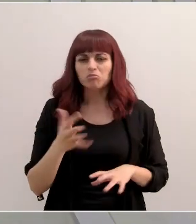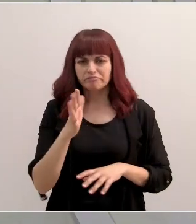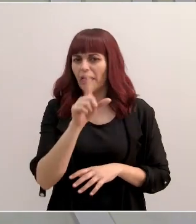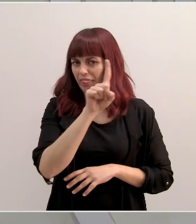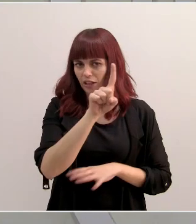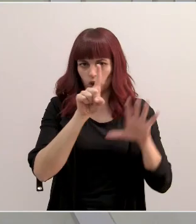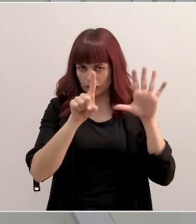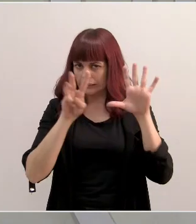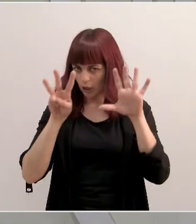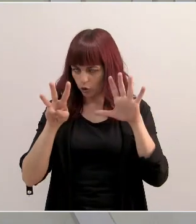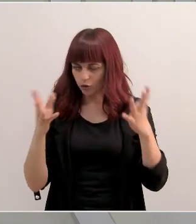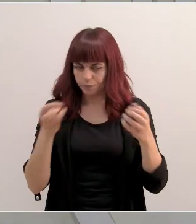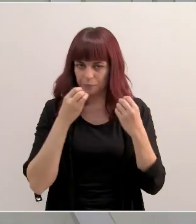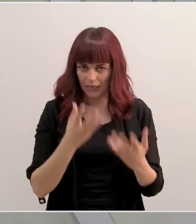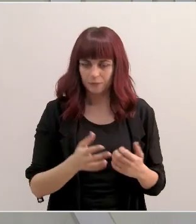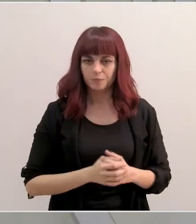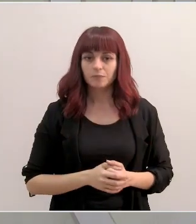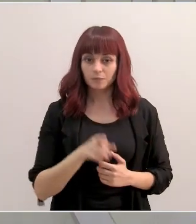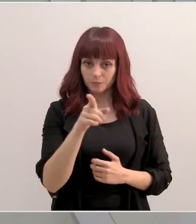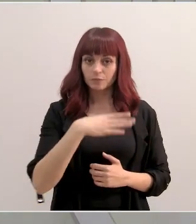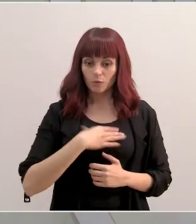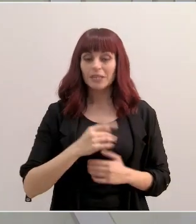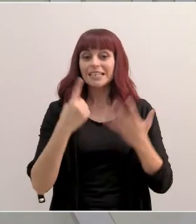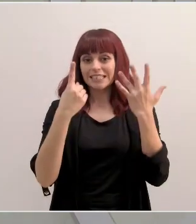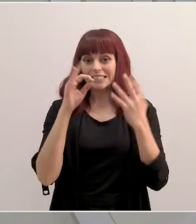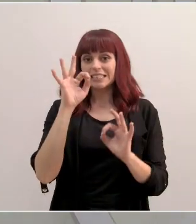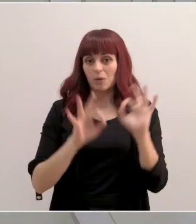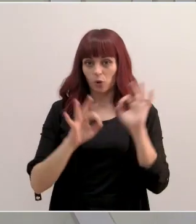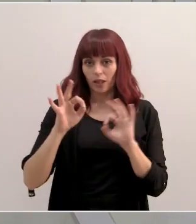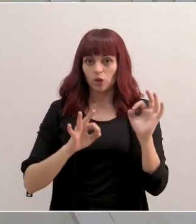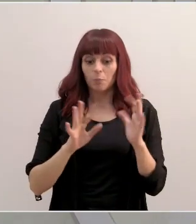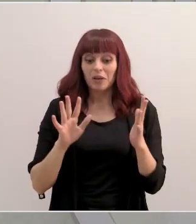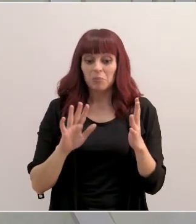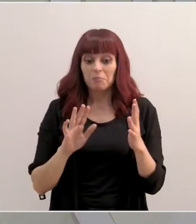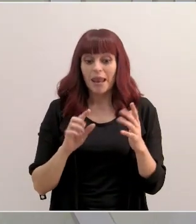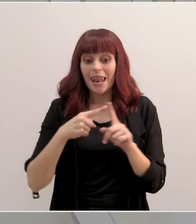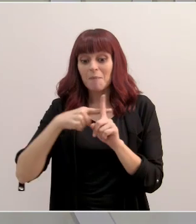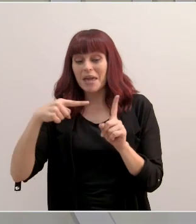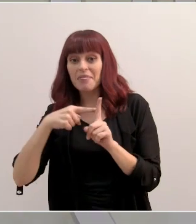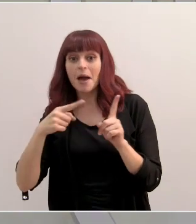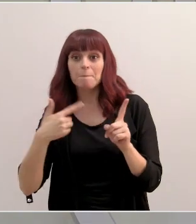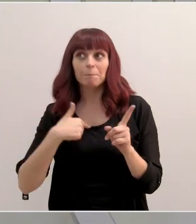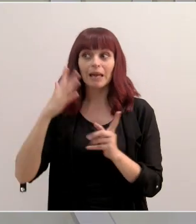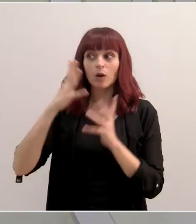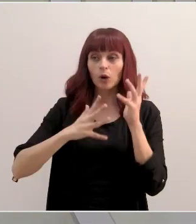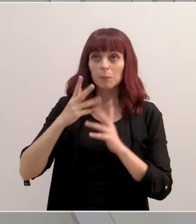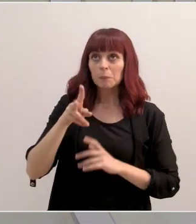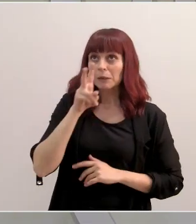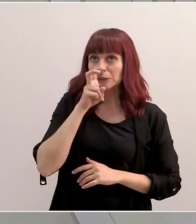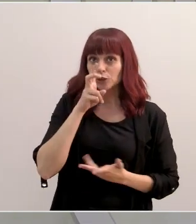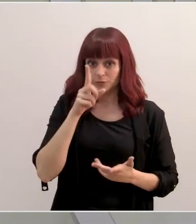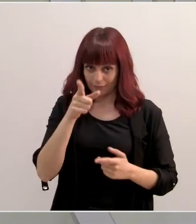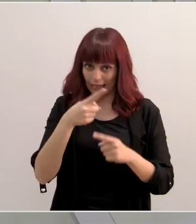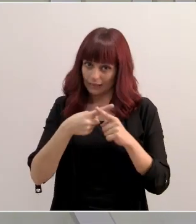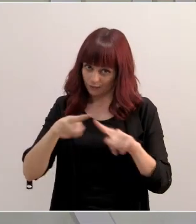168 sí lo tiene. Bien, eso puede ser efectivamente el 60% de lo que se ha enviado. Pero la media que calculamos y que prevemos en la región, que es